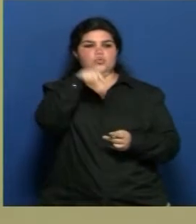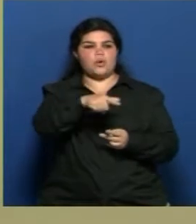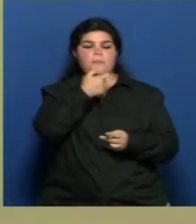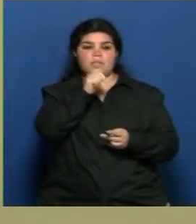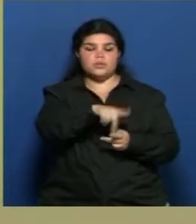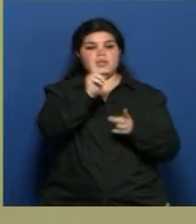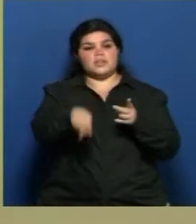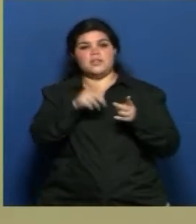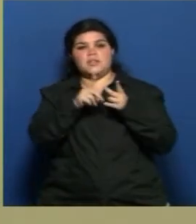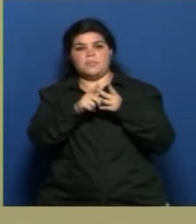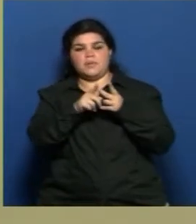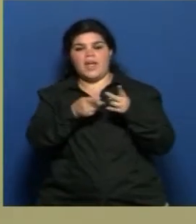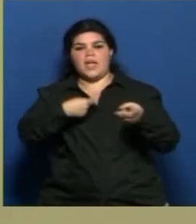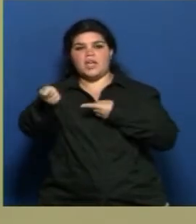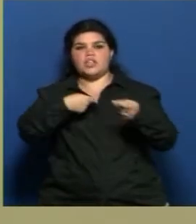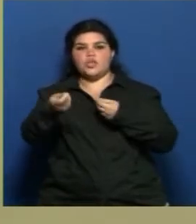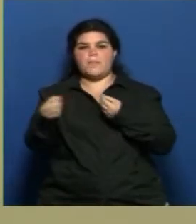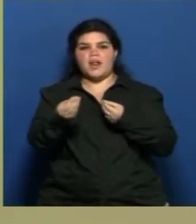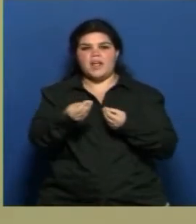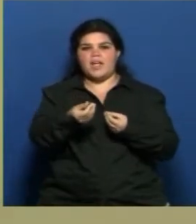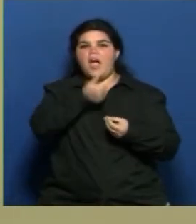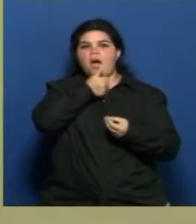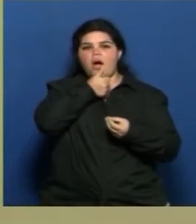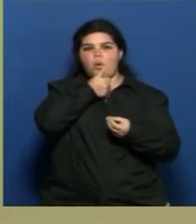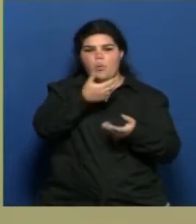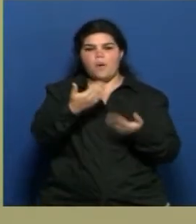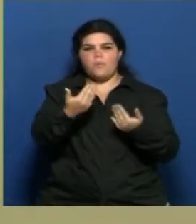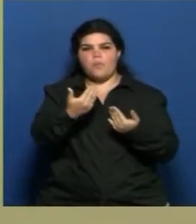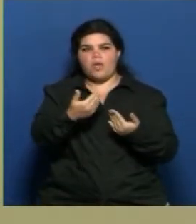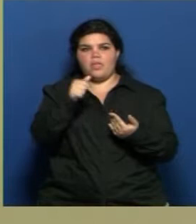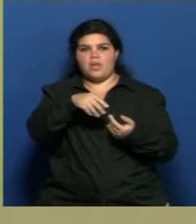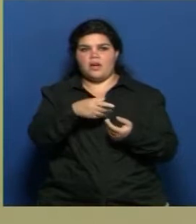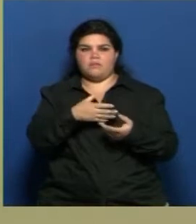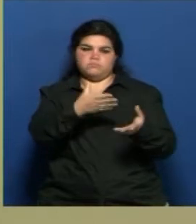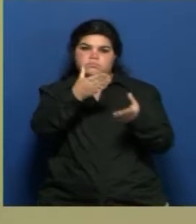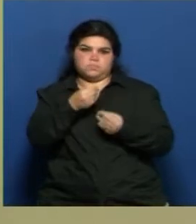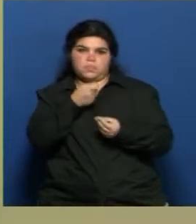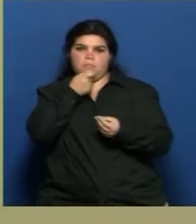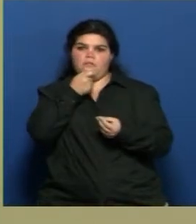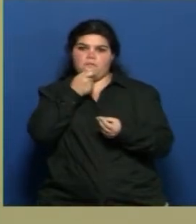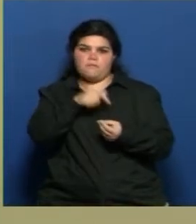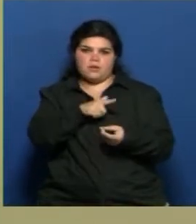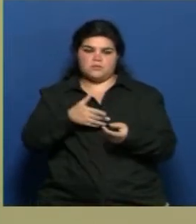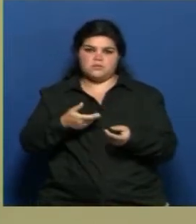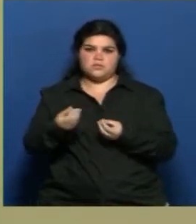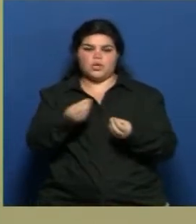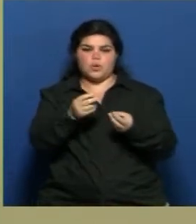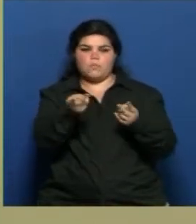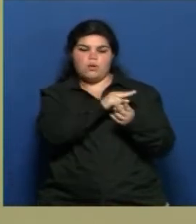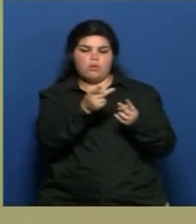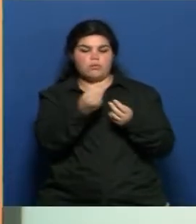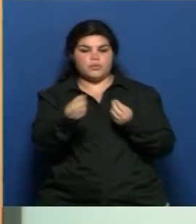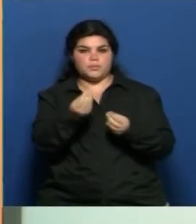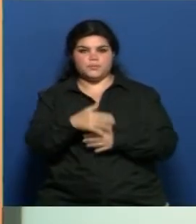gestión integrada para aprovechar el recurso hídrico. Exactamente. Que tantos años llevamos de emergencia hídrica en la provincia. ¿Qué podemos destacar de estos dos puntos, María?